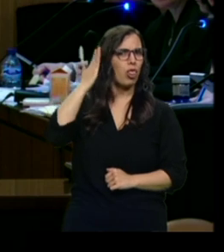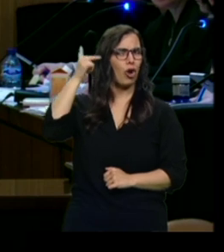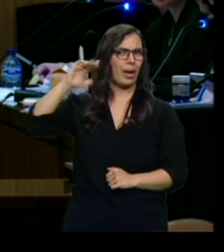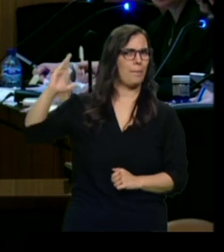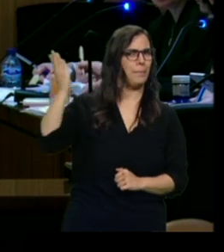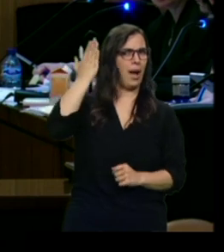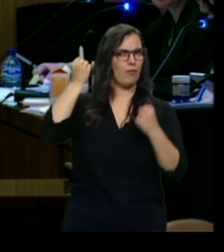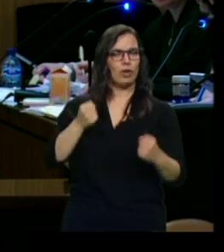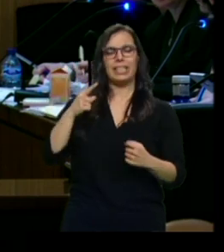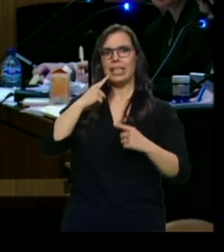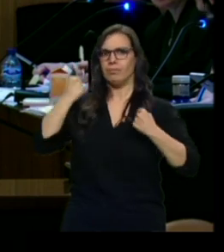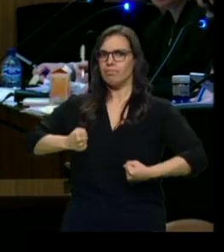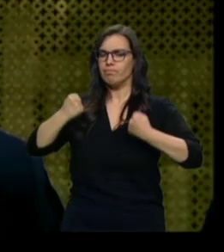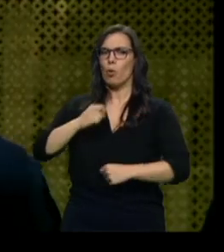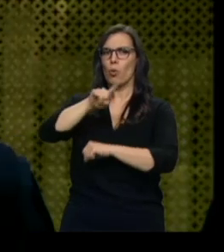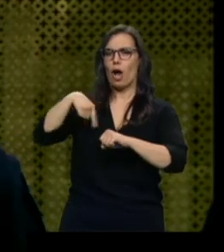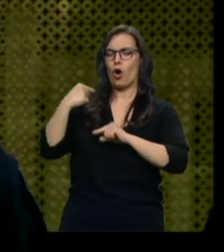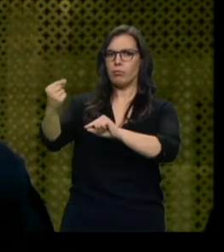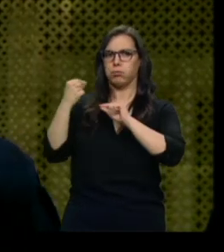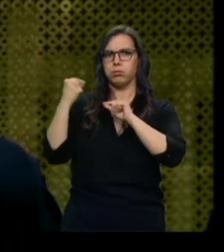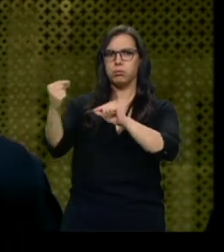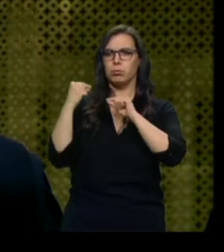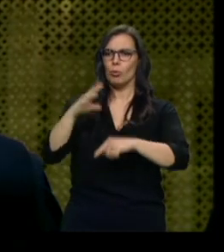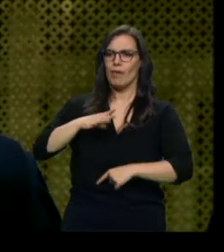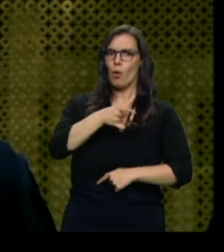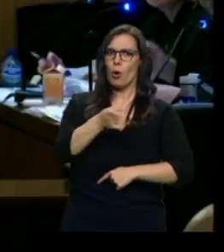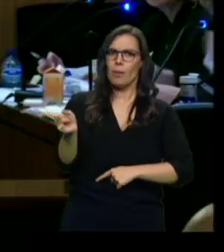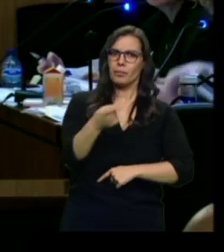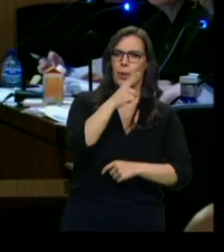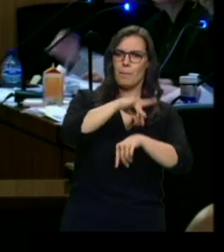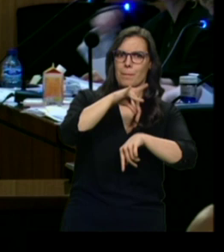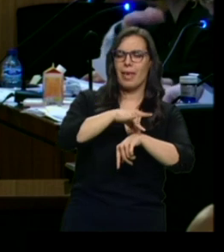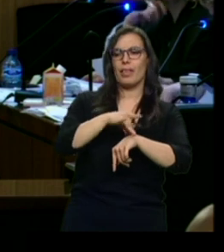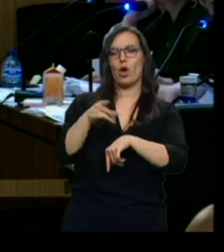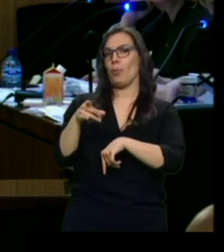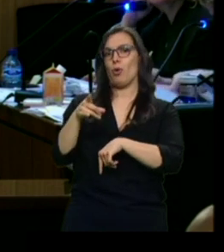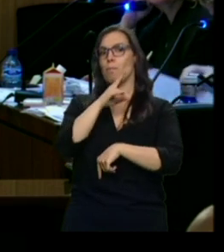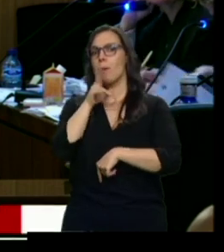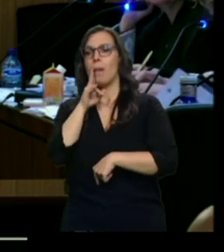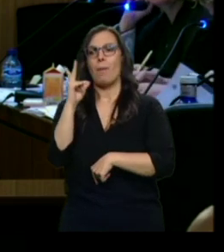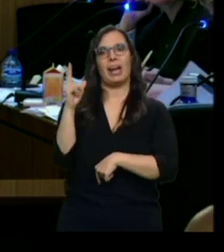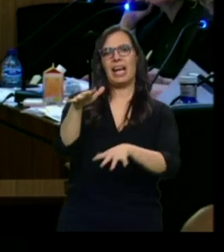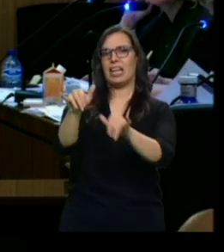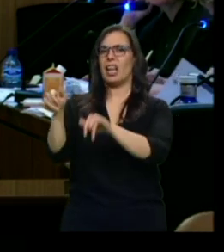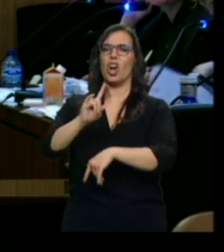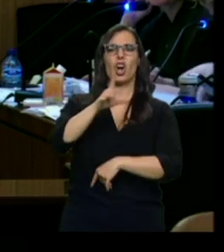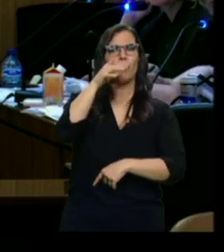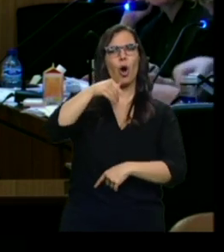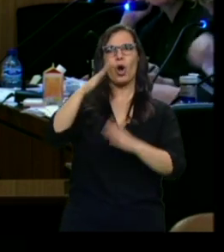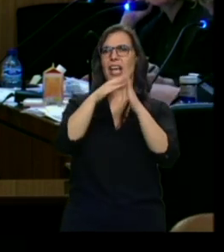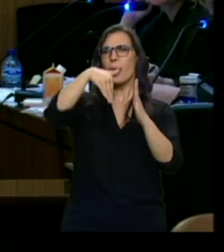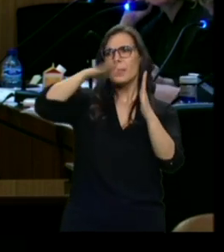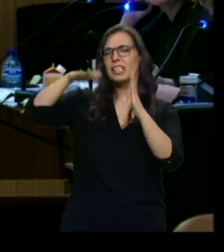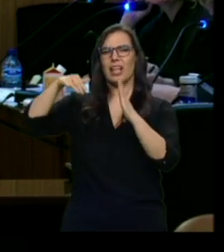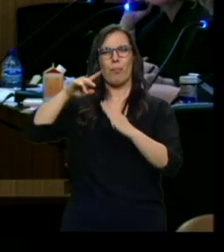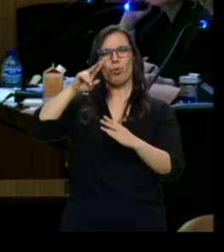casi una hora para llevarla al médico, pero ni la madre de Sara ni su pareja quisieron. Es que ella dijo, bueno, bueno, hay que pintar la casa, qué tal, qué tal. Cambié un poco